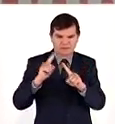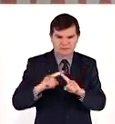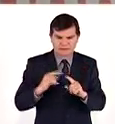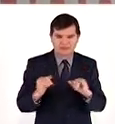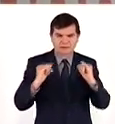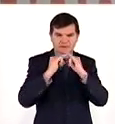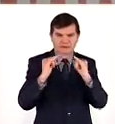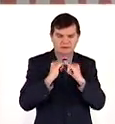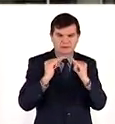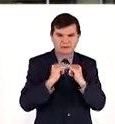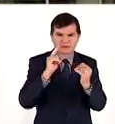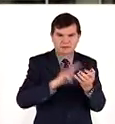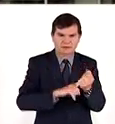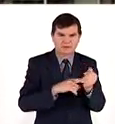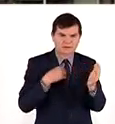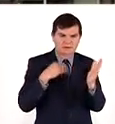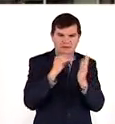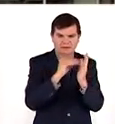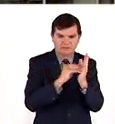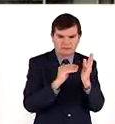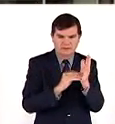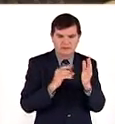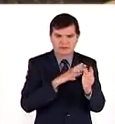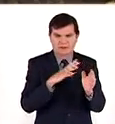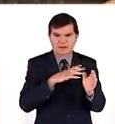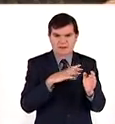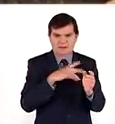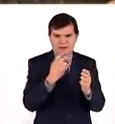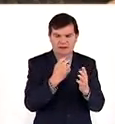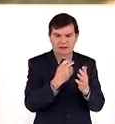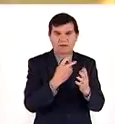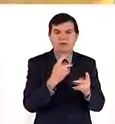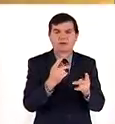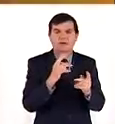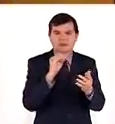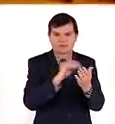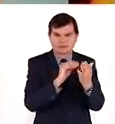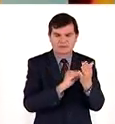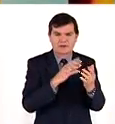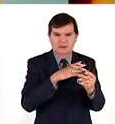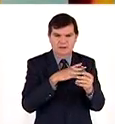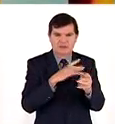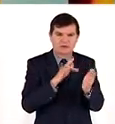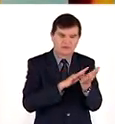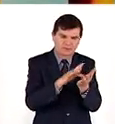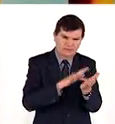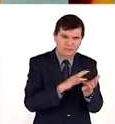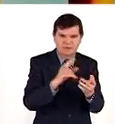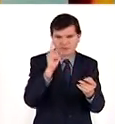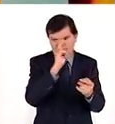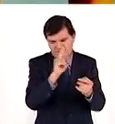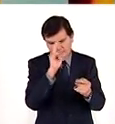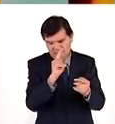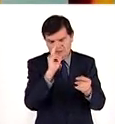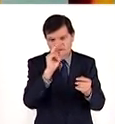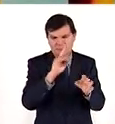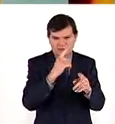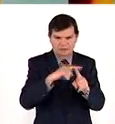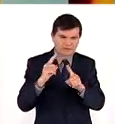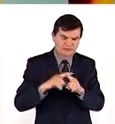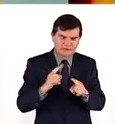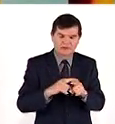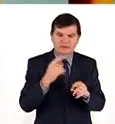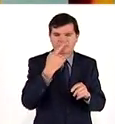incluyen en sus contratos y qué productos se tienen estas cláusulas. También contiene material de apoyo, de orientación y consejos